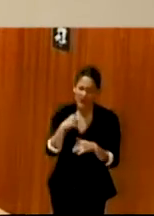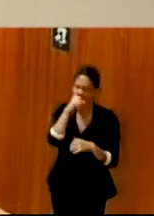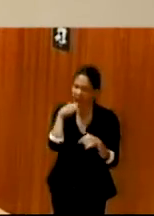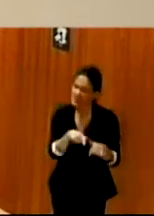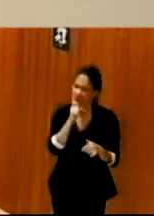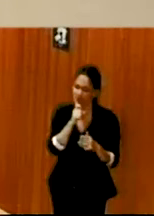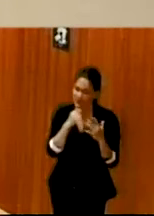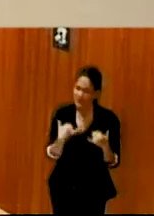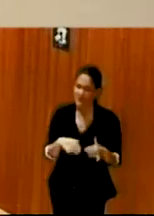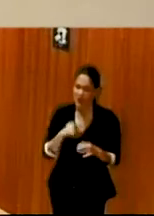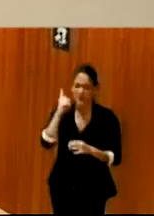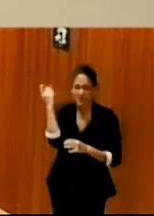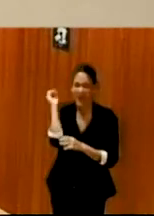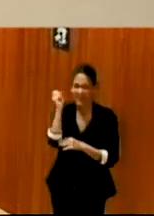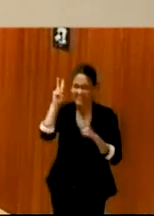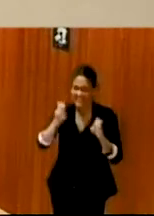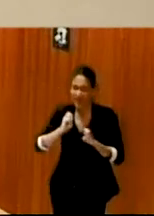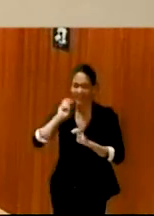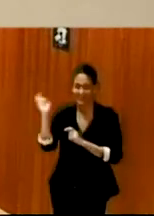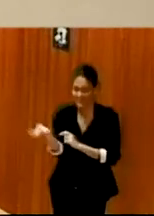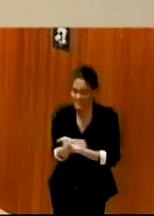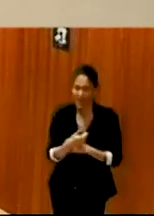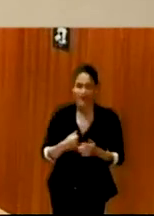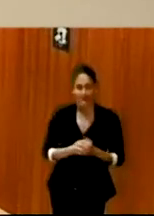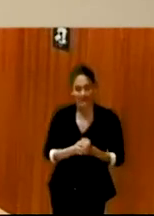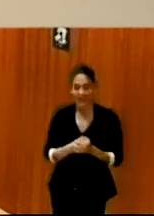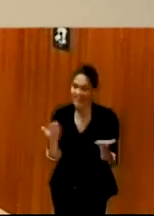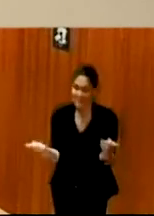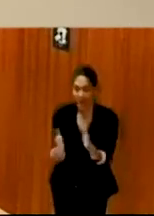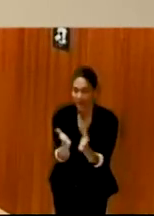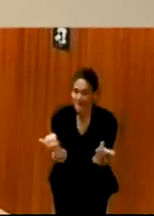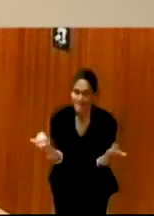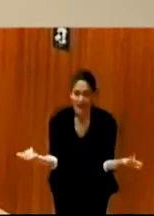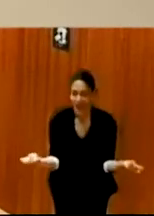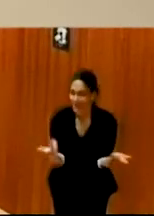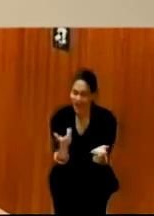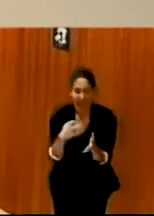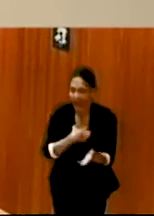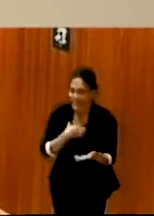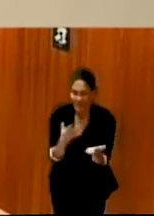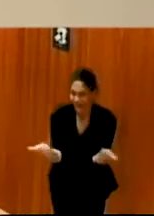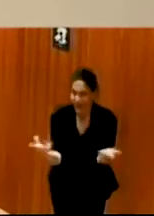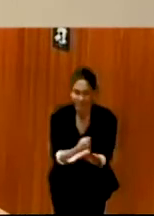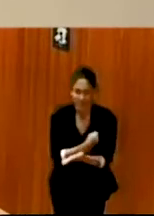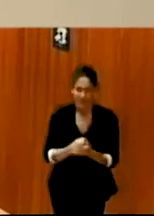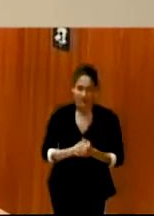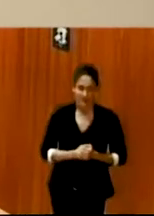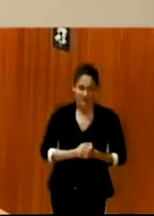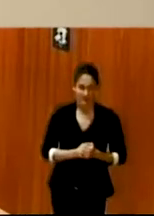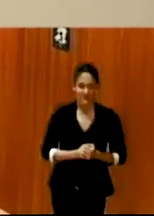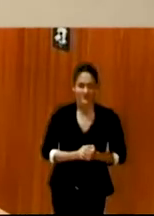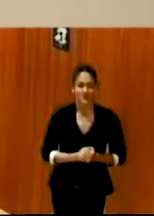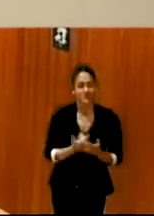diversidad. Pues esto. Así que a remangarse, porque hay que trabajar. Seguimos.